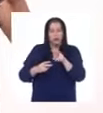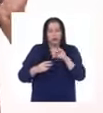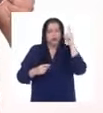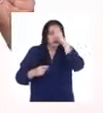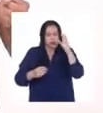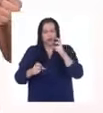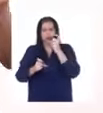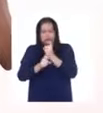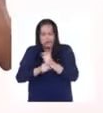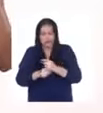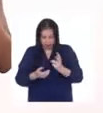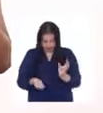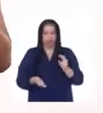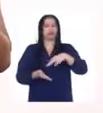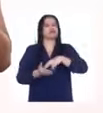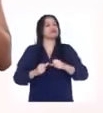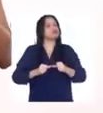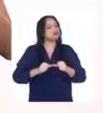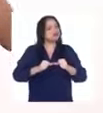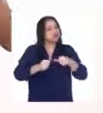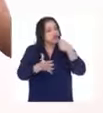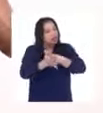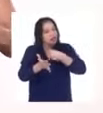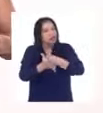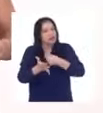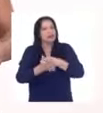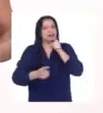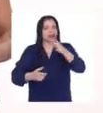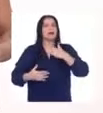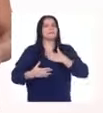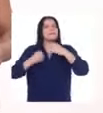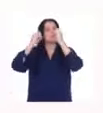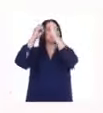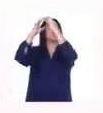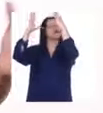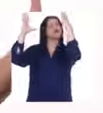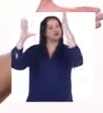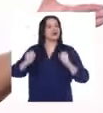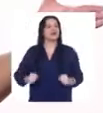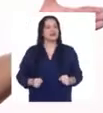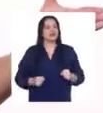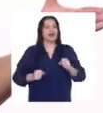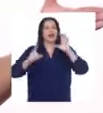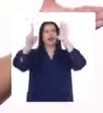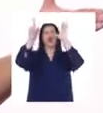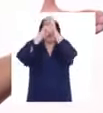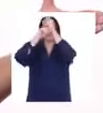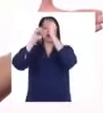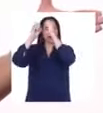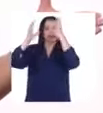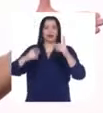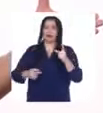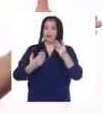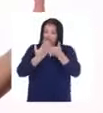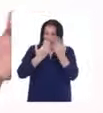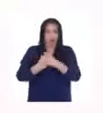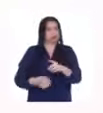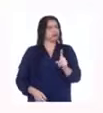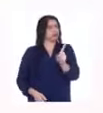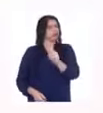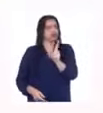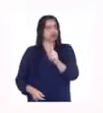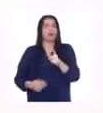levantándonos y continuando si ese es nuestro sueño lograr los sueños no es fácil para nada